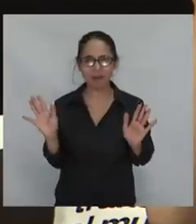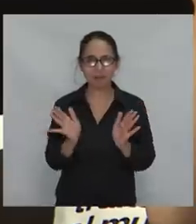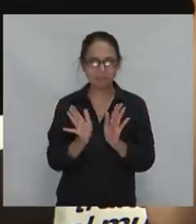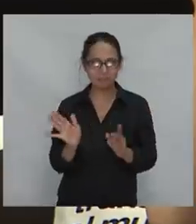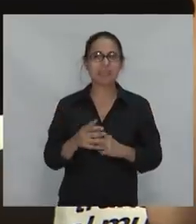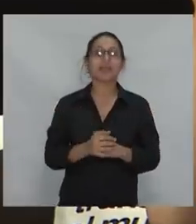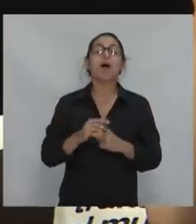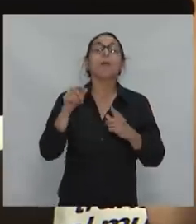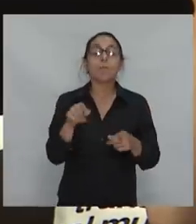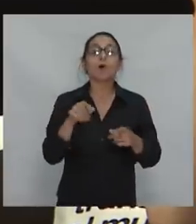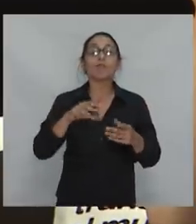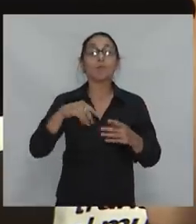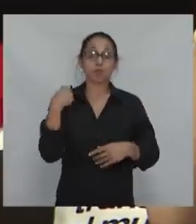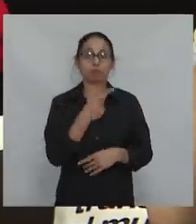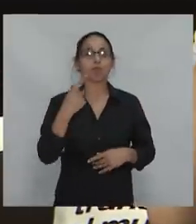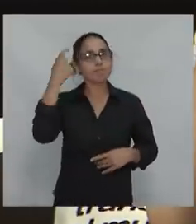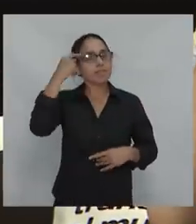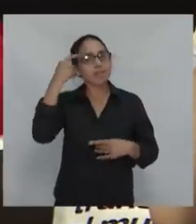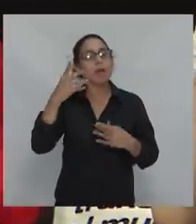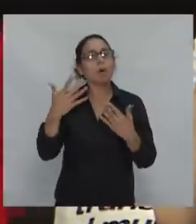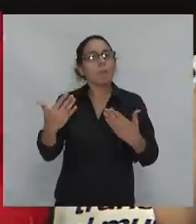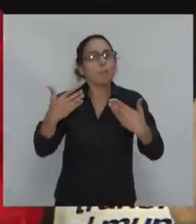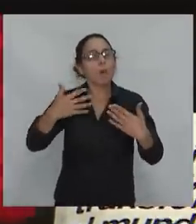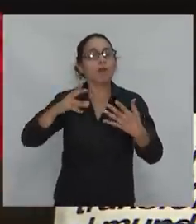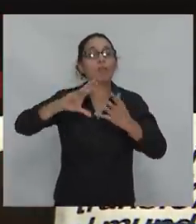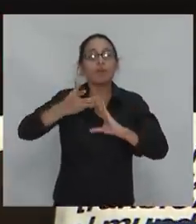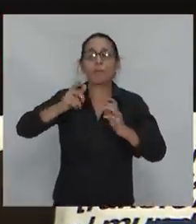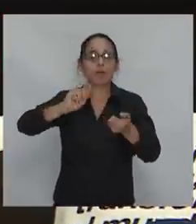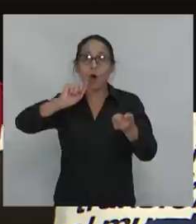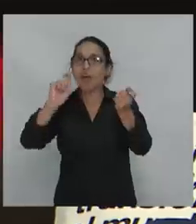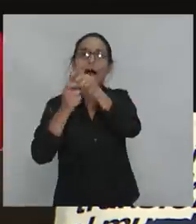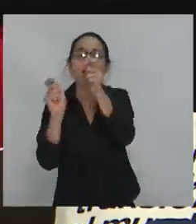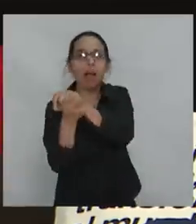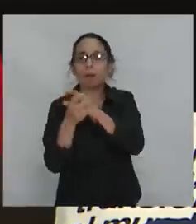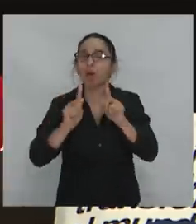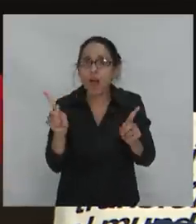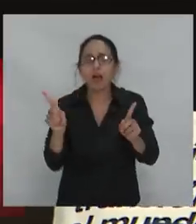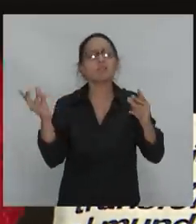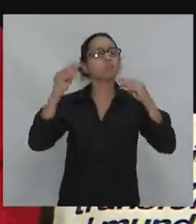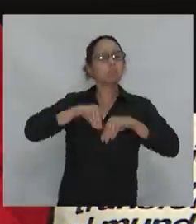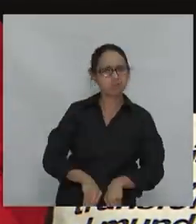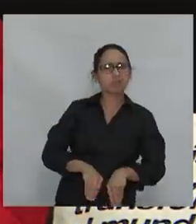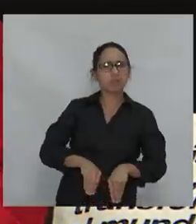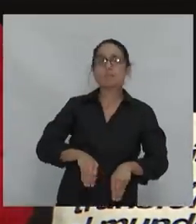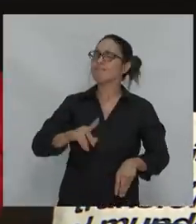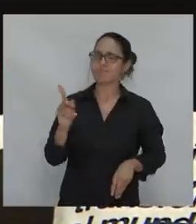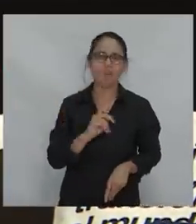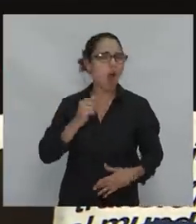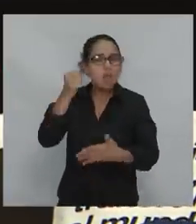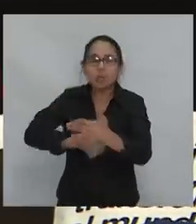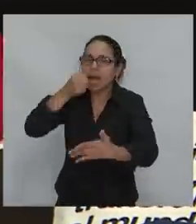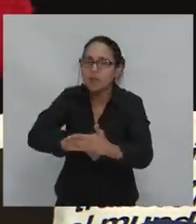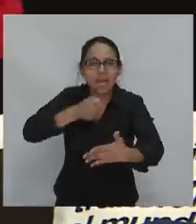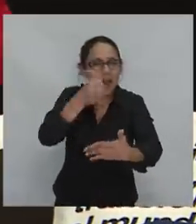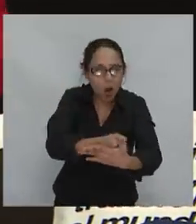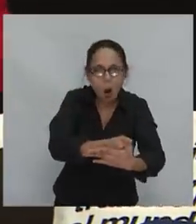la posibilidad de transformación nos han derrotado. Las batallas que se han perdido son las que no se dan. Y, por tanto, cuando